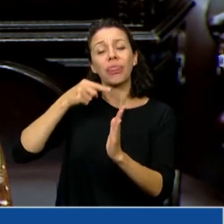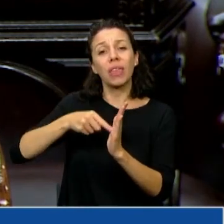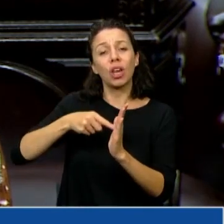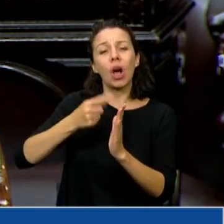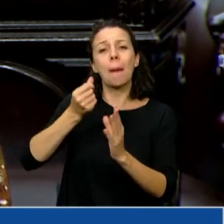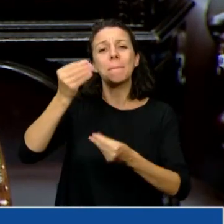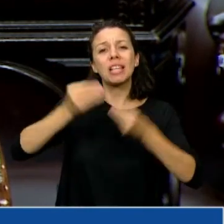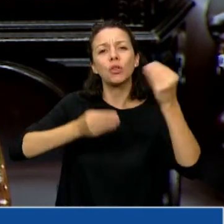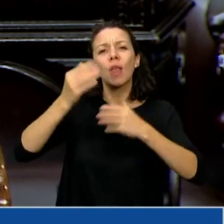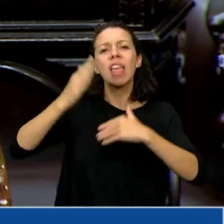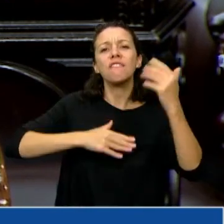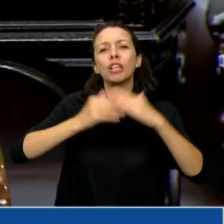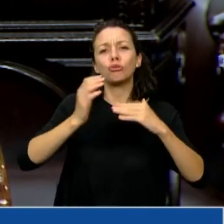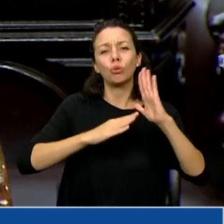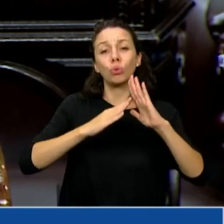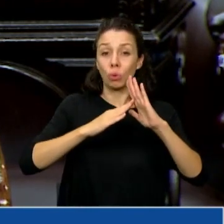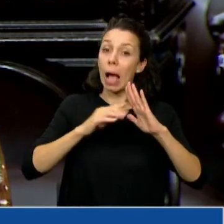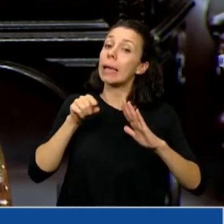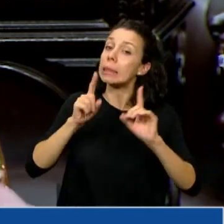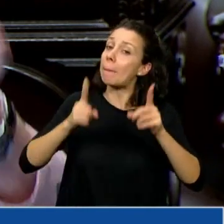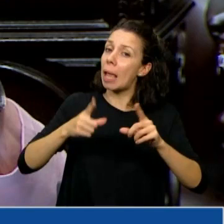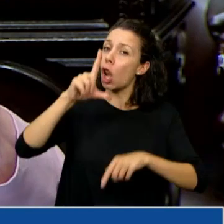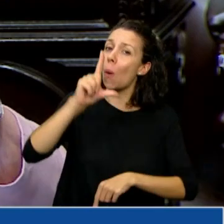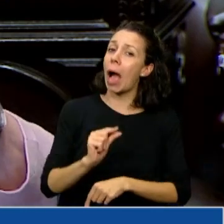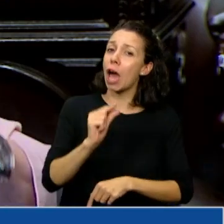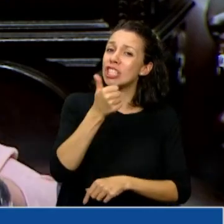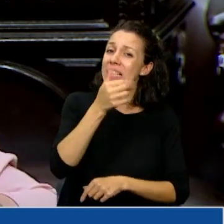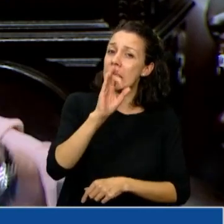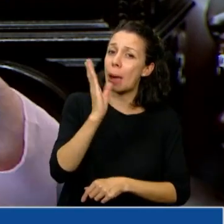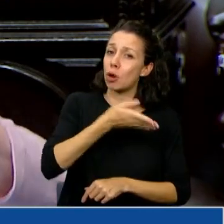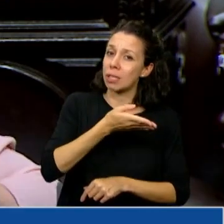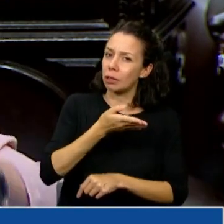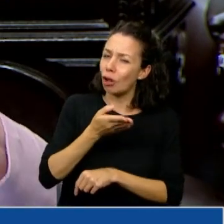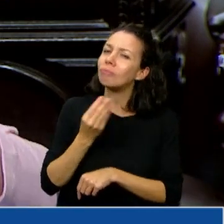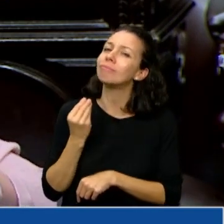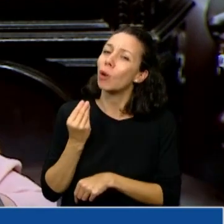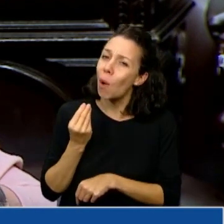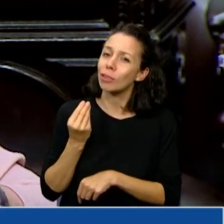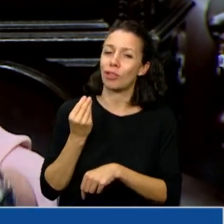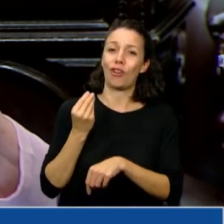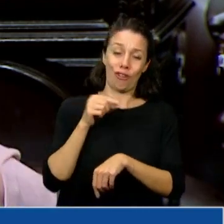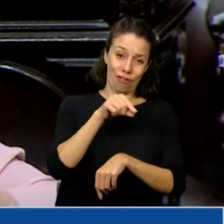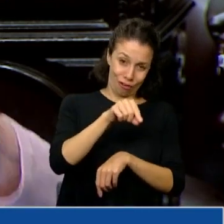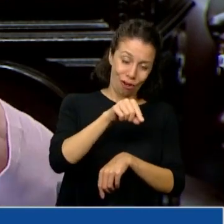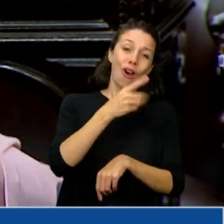infraestructura que disminuyó en un 60% en el gobierno de esta ciudad.